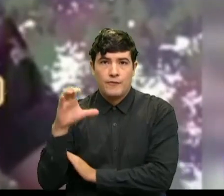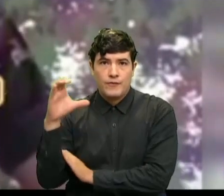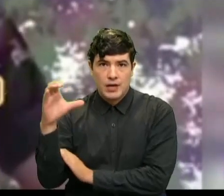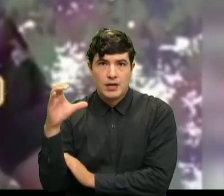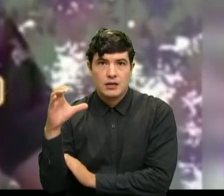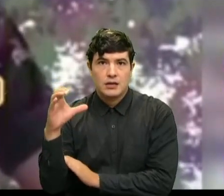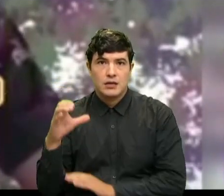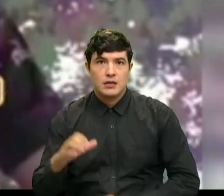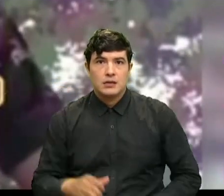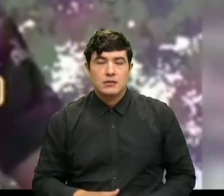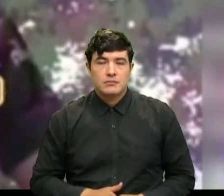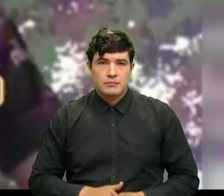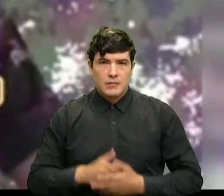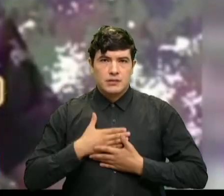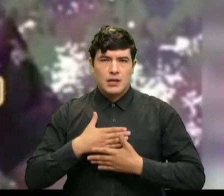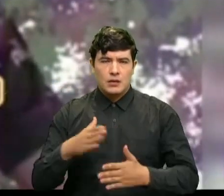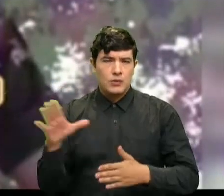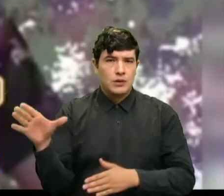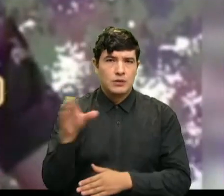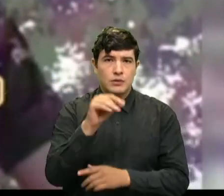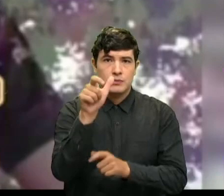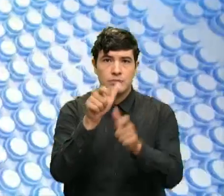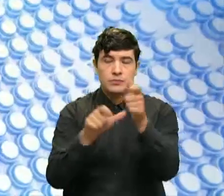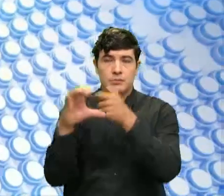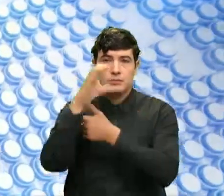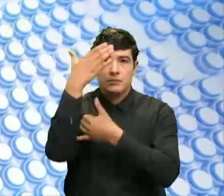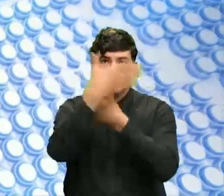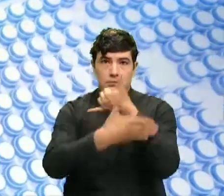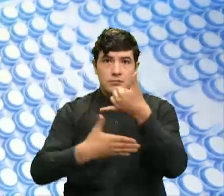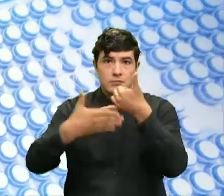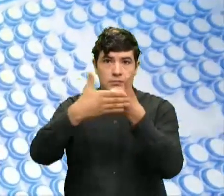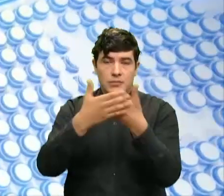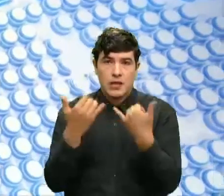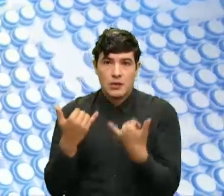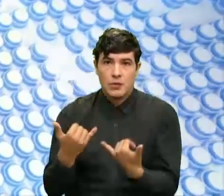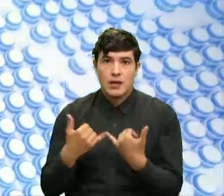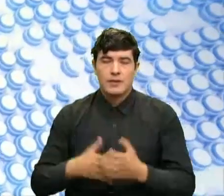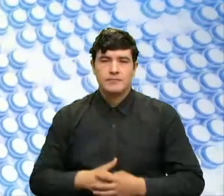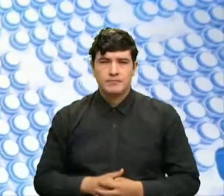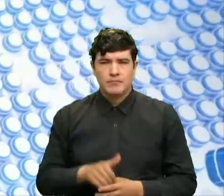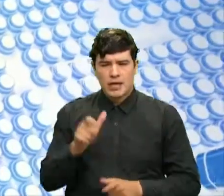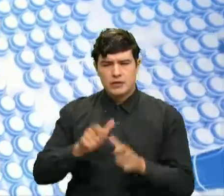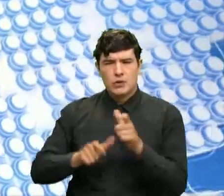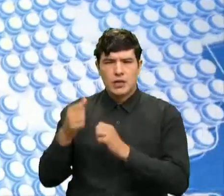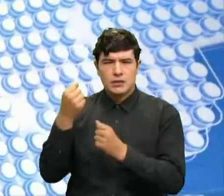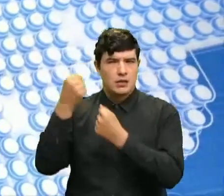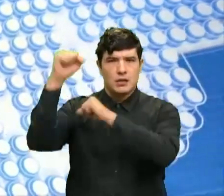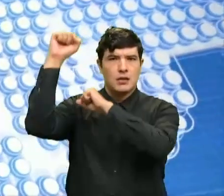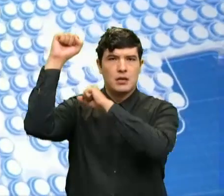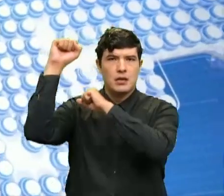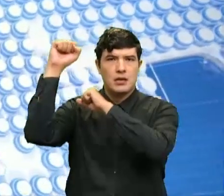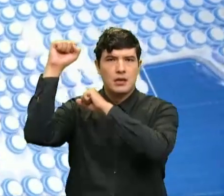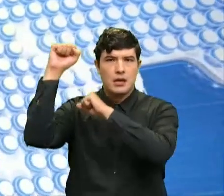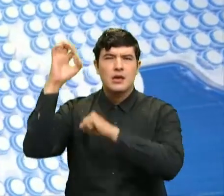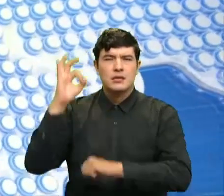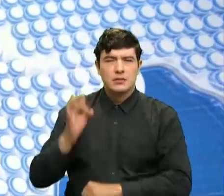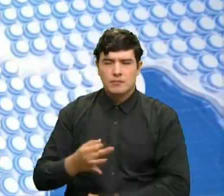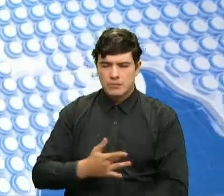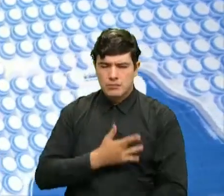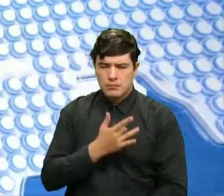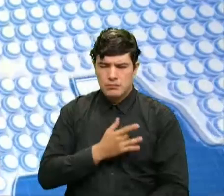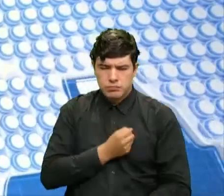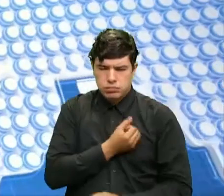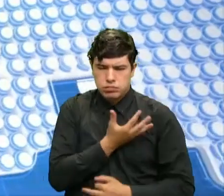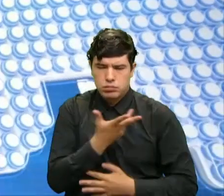Pueblo, Parepe. Saludo al valiente pueblo colombiano. Desde nuestra perspectiva como revolucionarios guiados por los más elevados sentimientos de